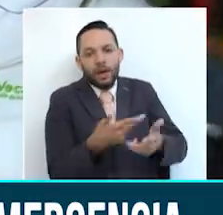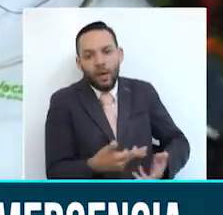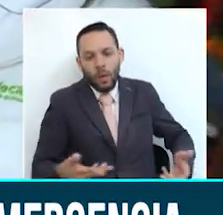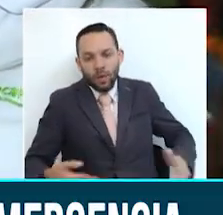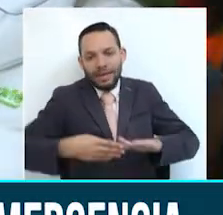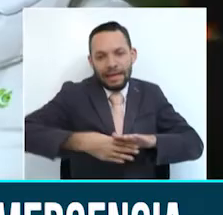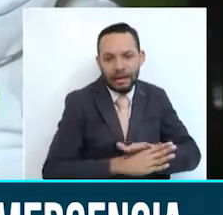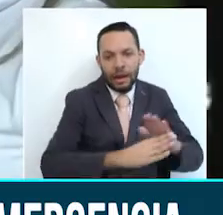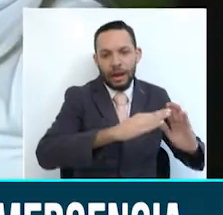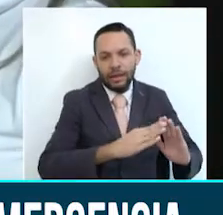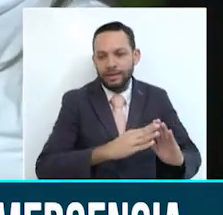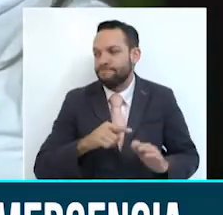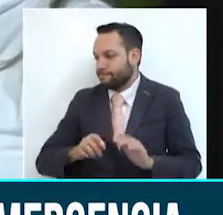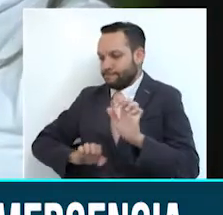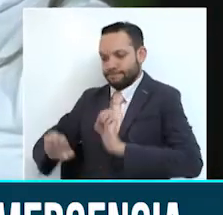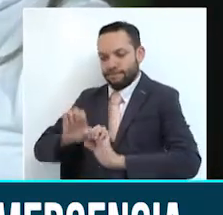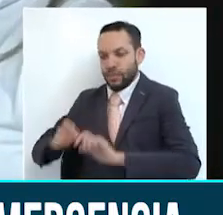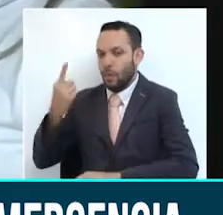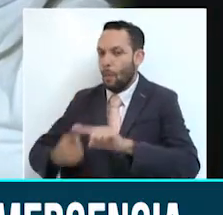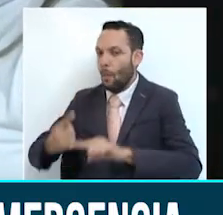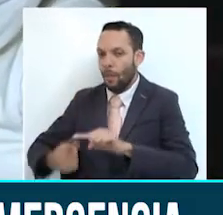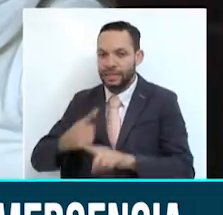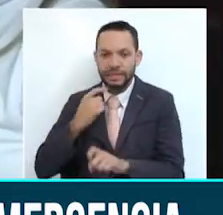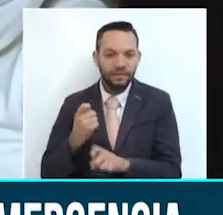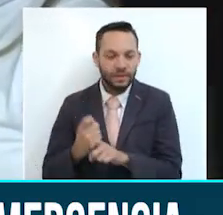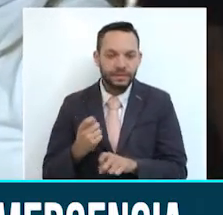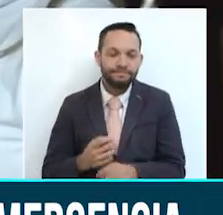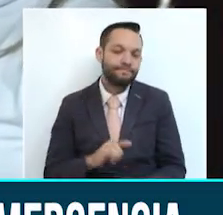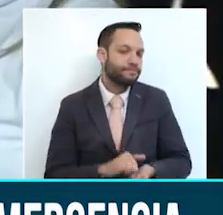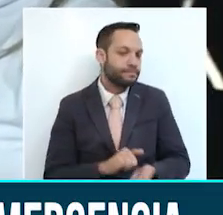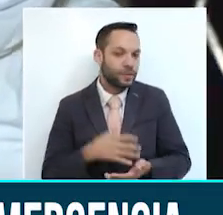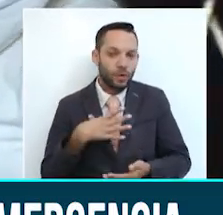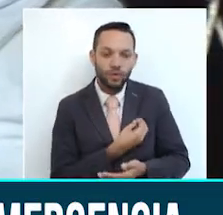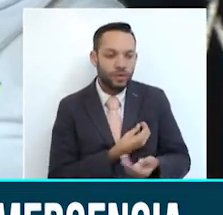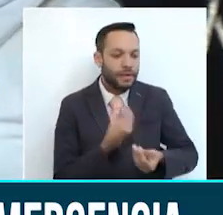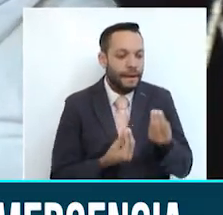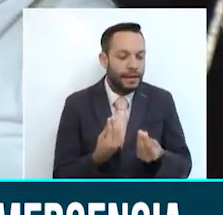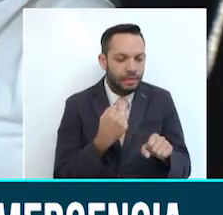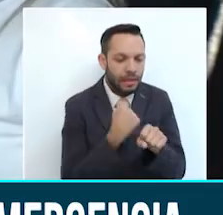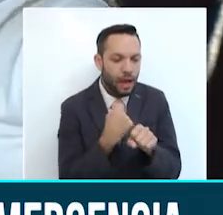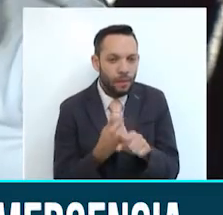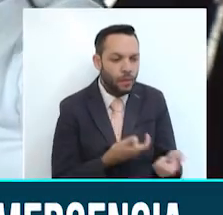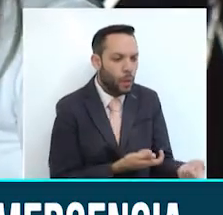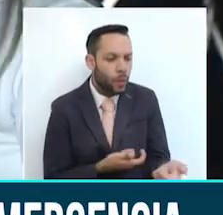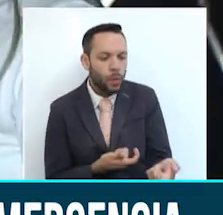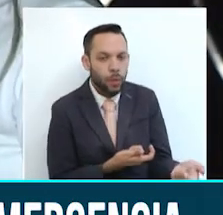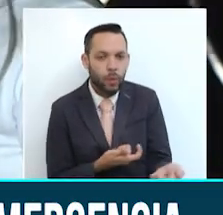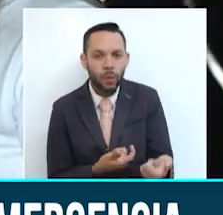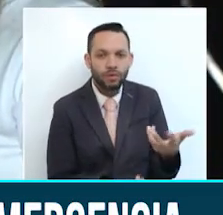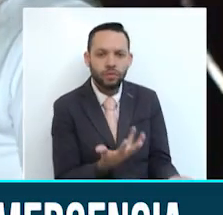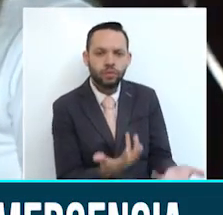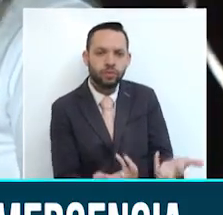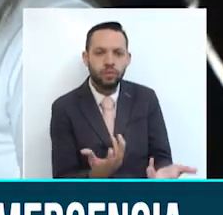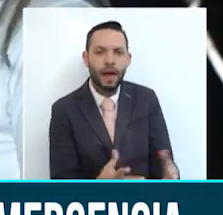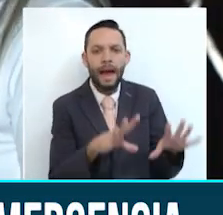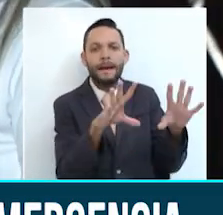obviamente afecta a poder controlar la situación. Claro, porque es que en este momento simplemente esos organismos de socorro que están trabajando el riesgo es muy importante por el tema de inhalación